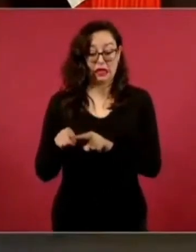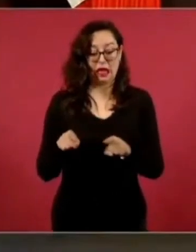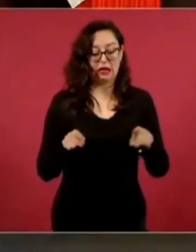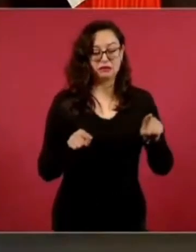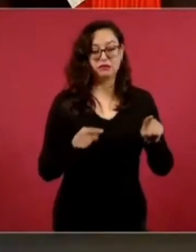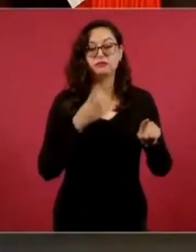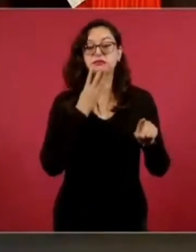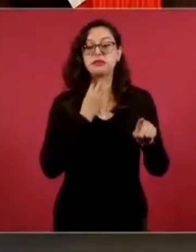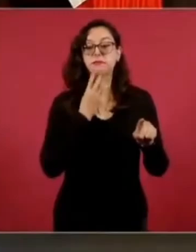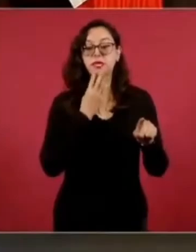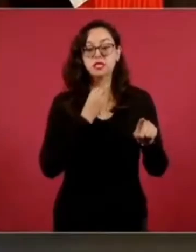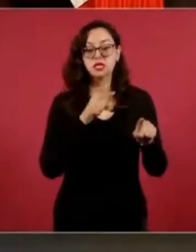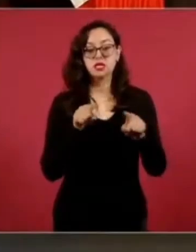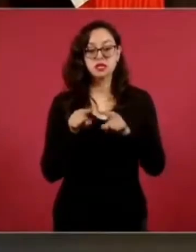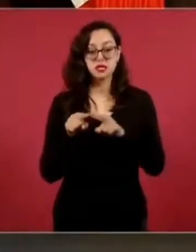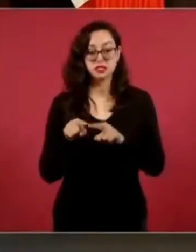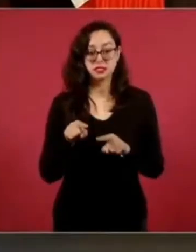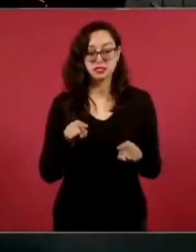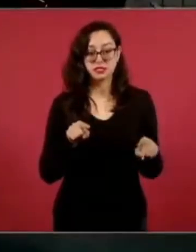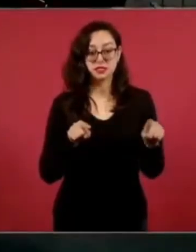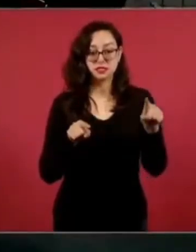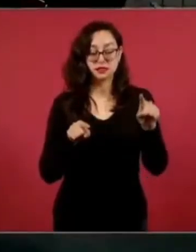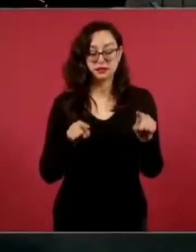Este, este es Tepic.